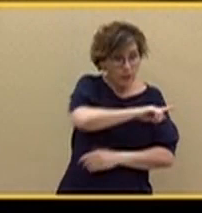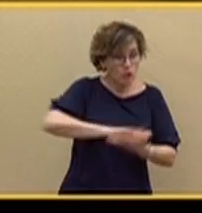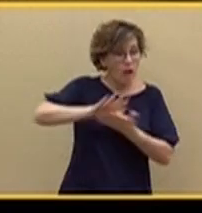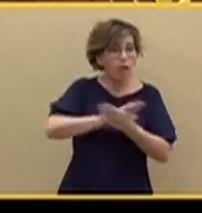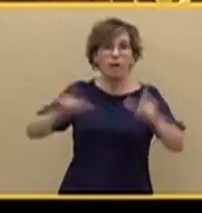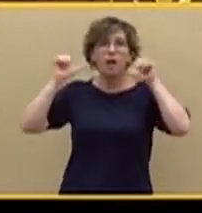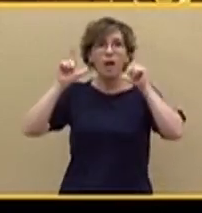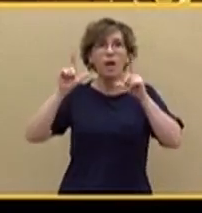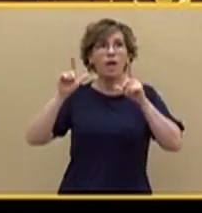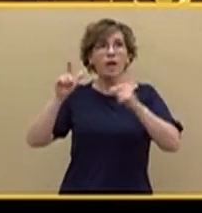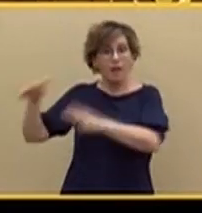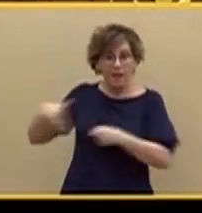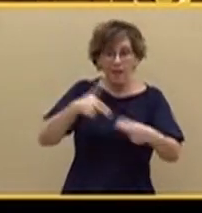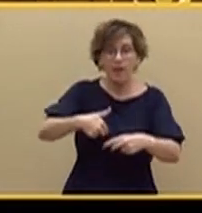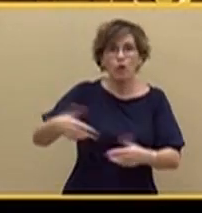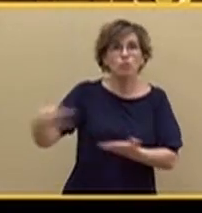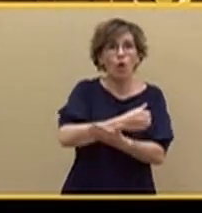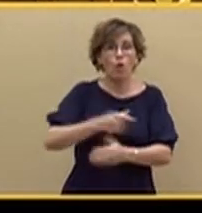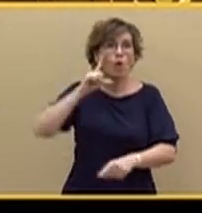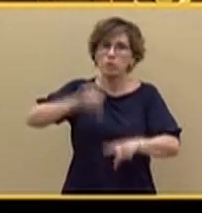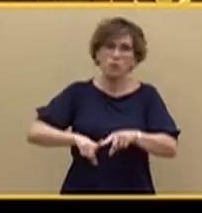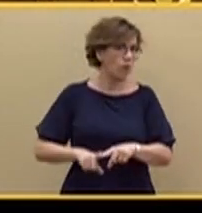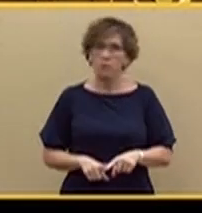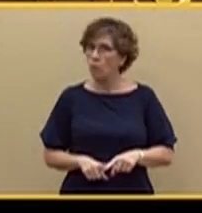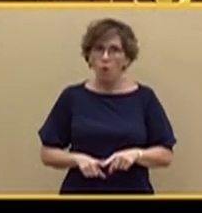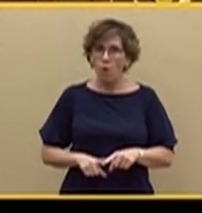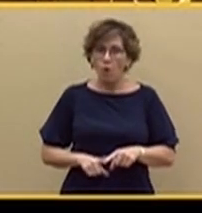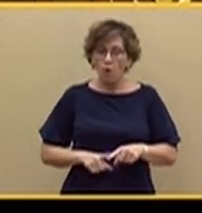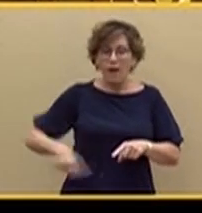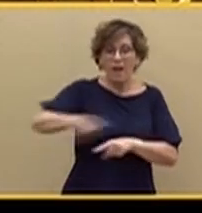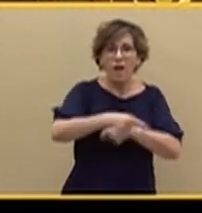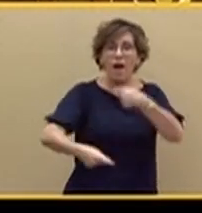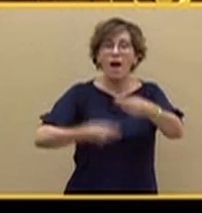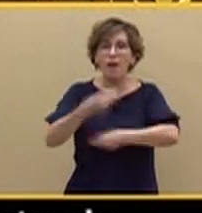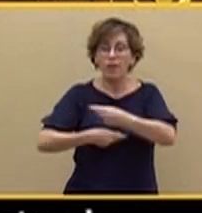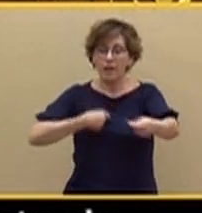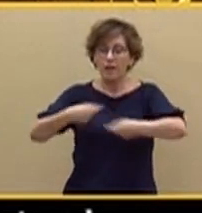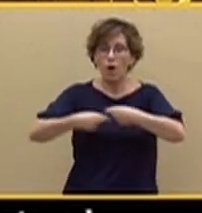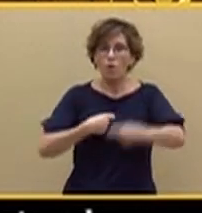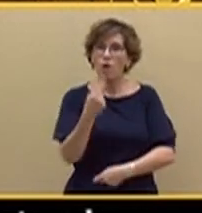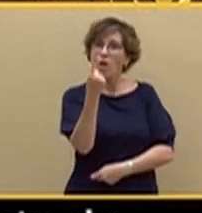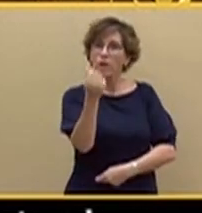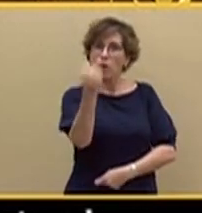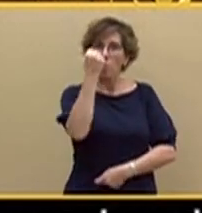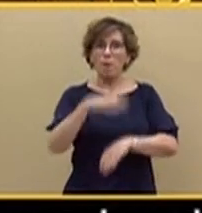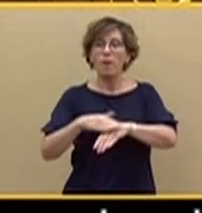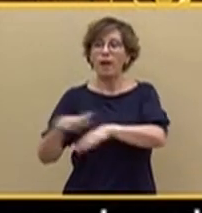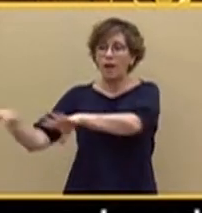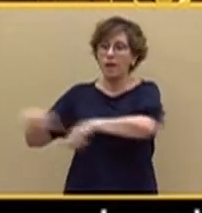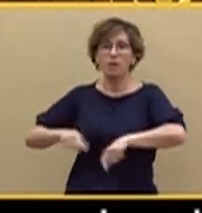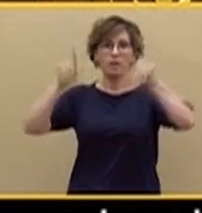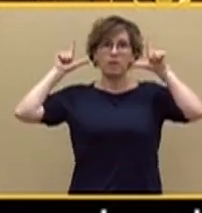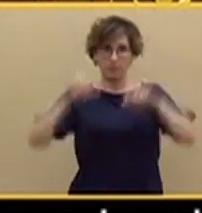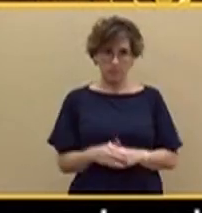homosexuales, sino de aquellos que han hecho un negocio de dinero y de poder para hablar en nombre de ellos. Las organizaciones no